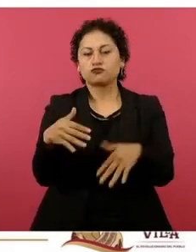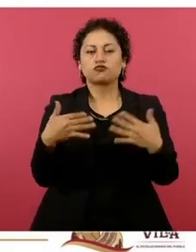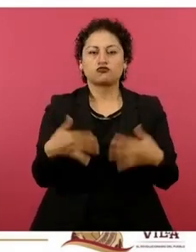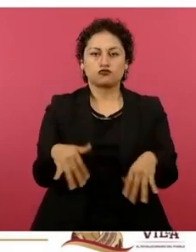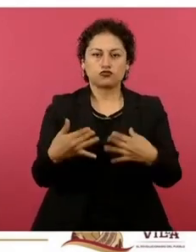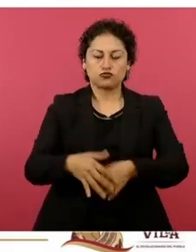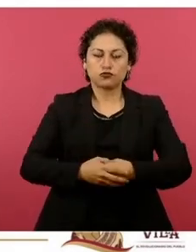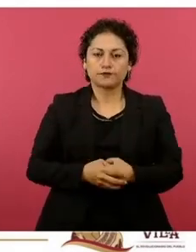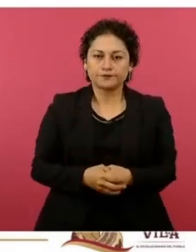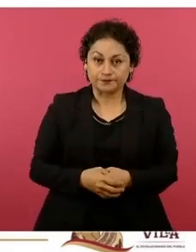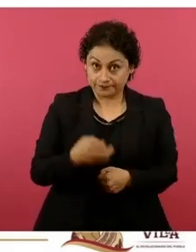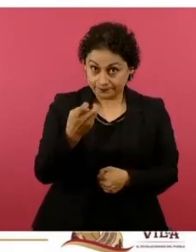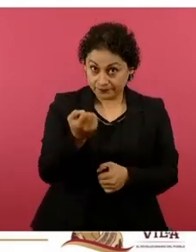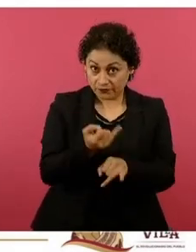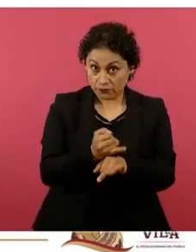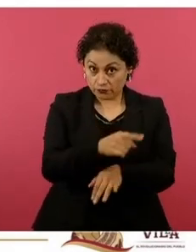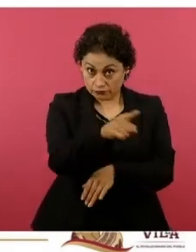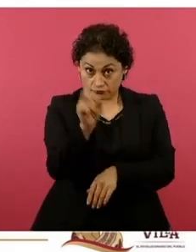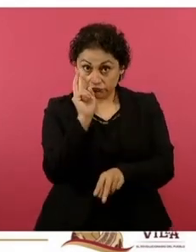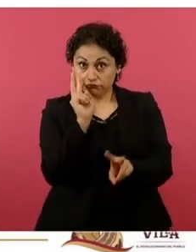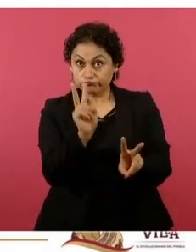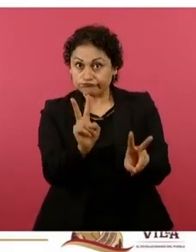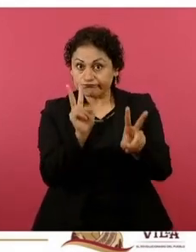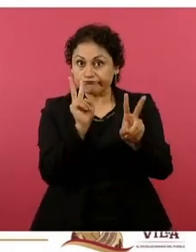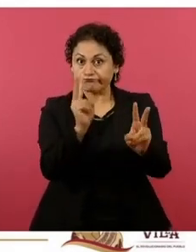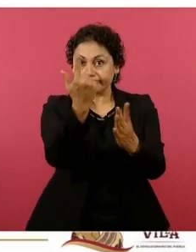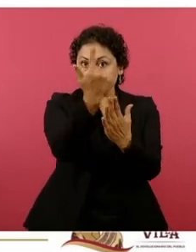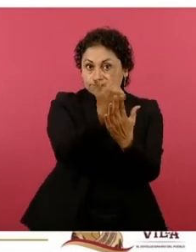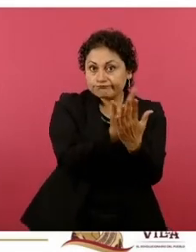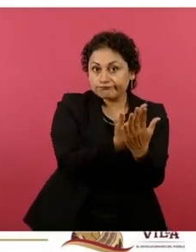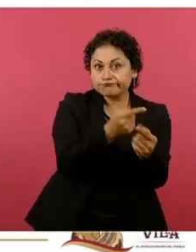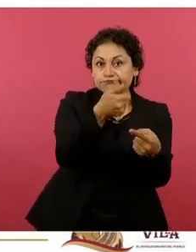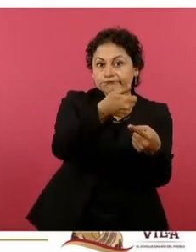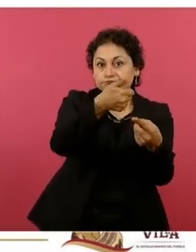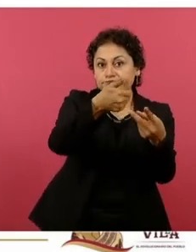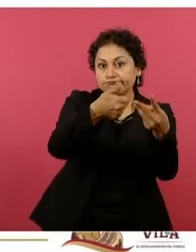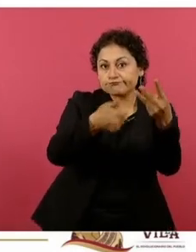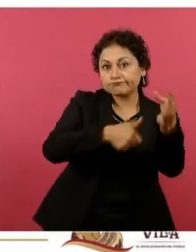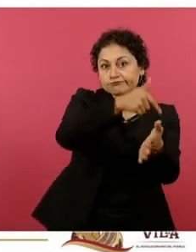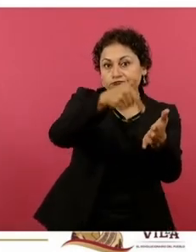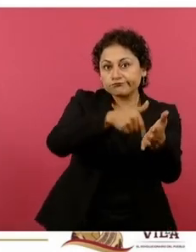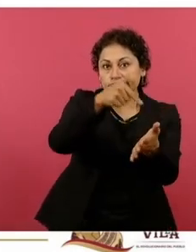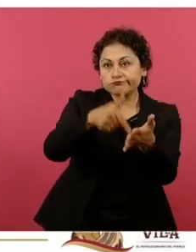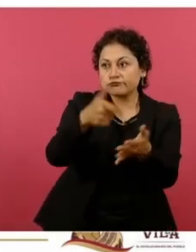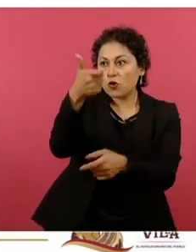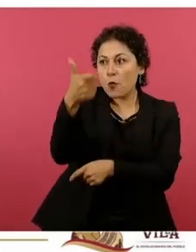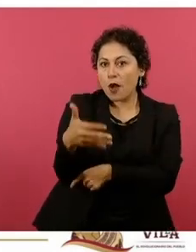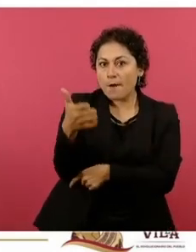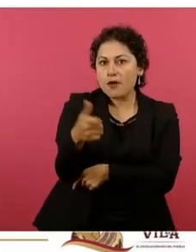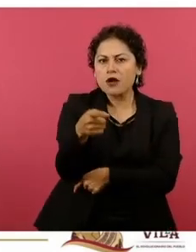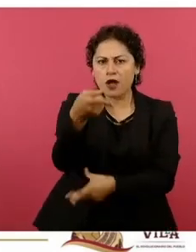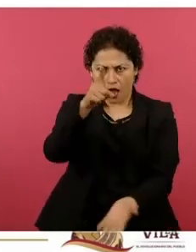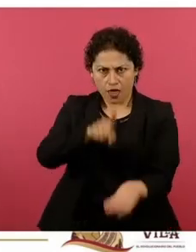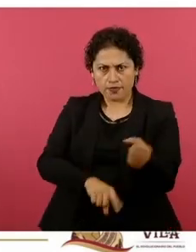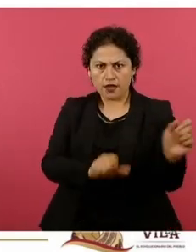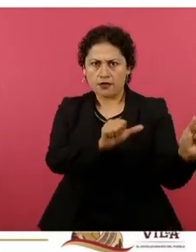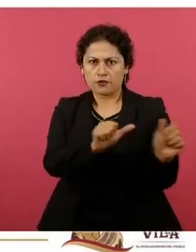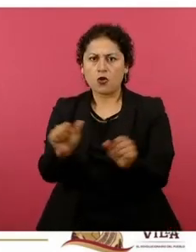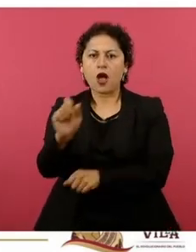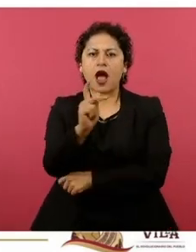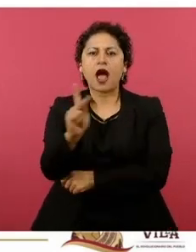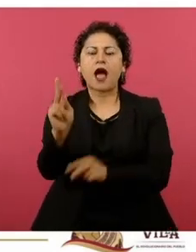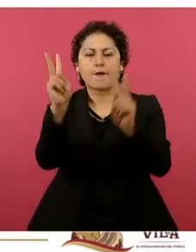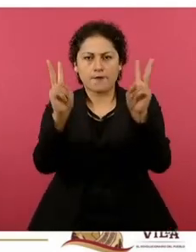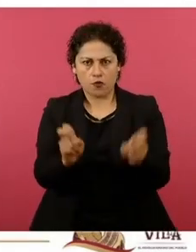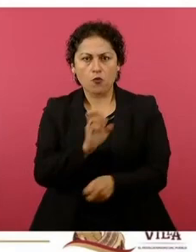información que pueden ir viendo estación por estación en todo el país a través de la app de Litro por Litro. Servi Fácil